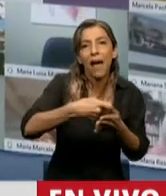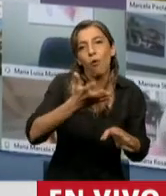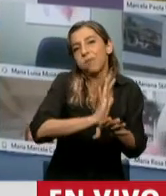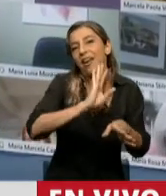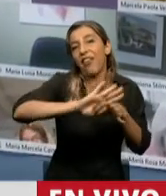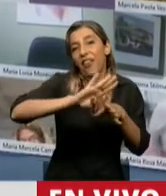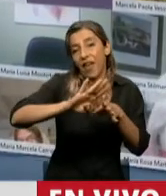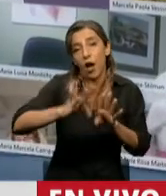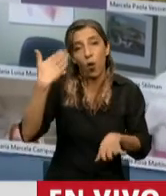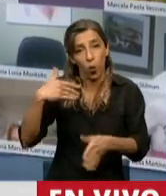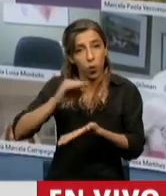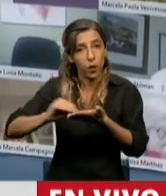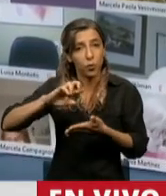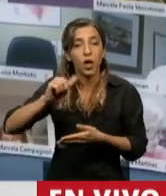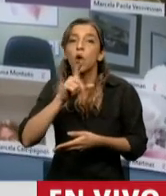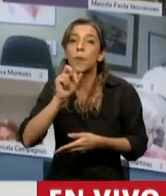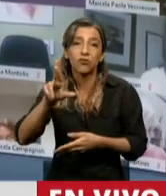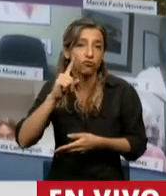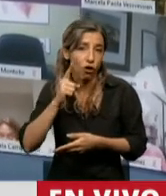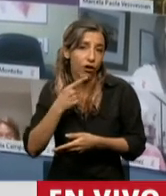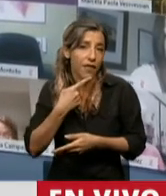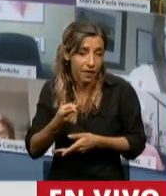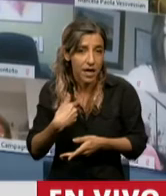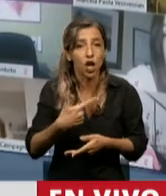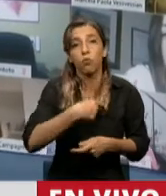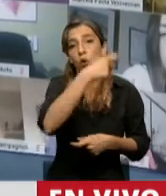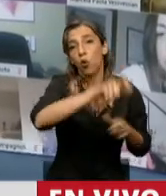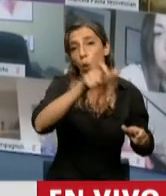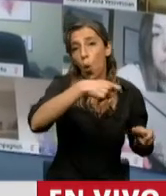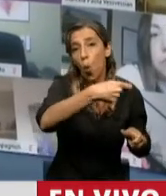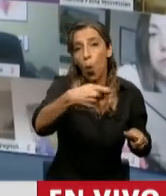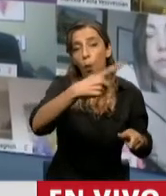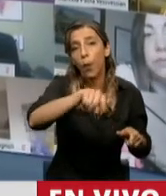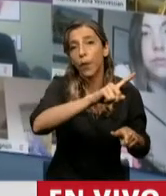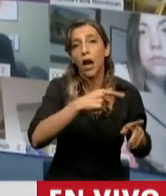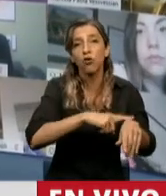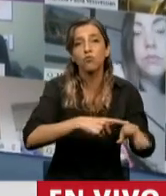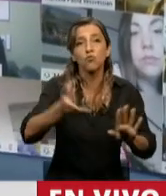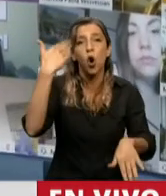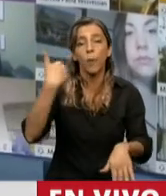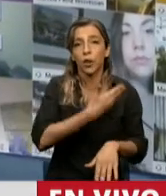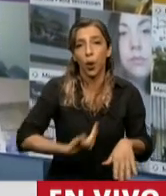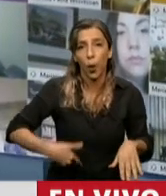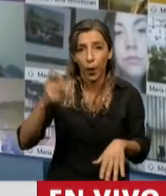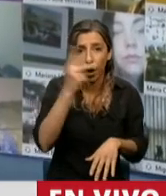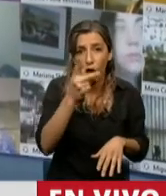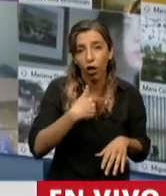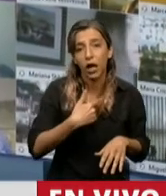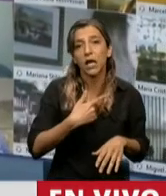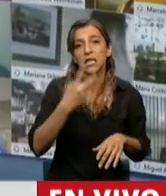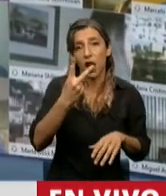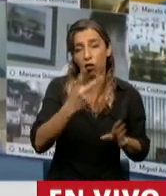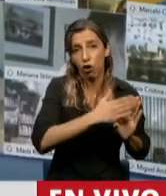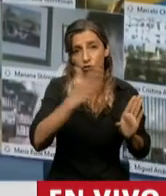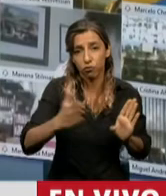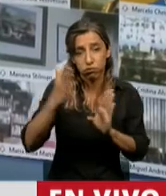dijo el diputado Pastor. Y, por un lado, la reparación histórica de los jubilados, a los que habían sido achatados en los dos primeros gobiernos kirchneristas, con la no actualización de sus